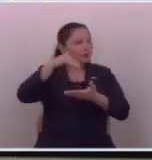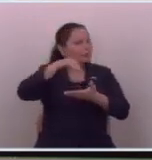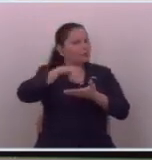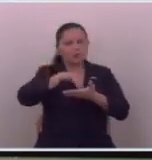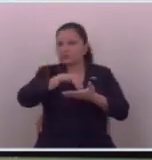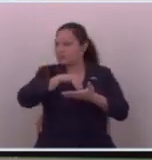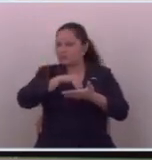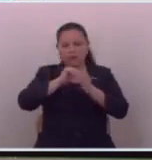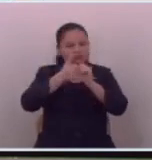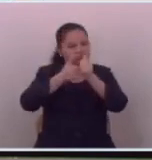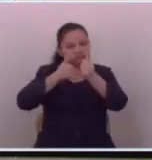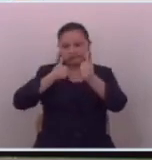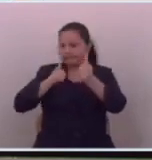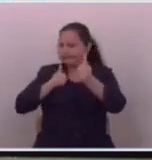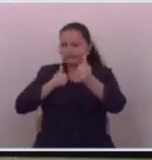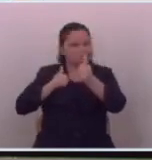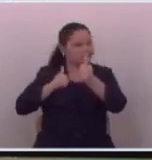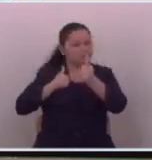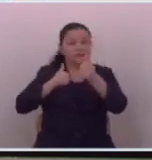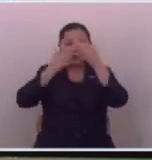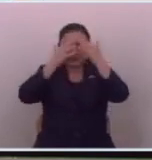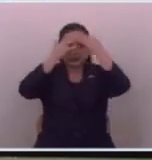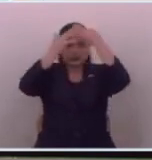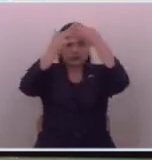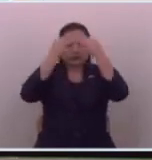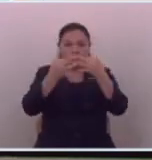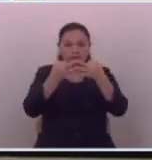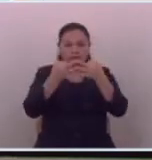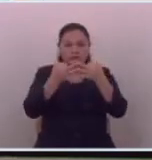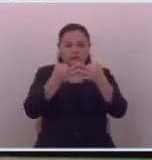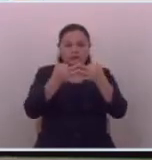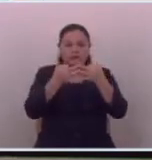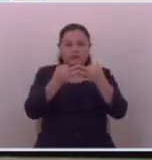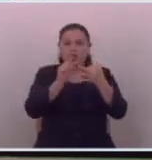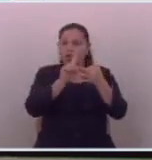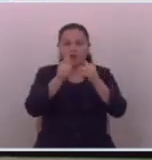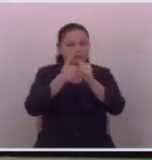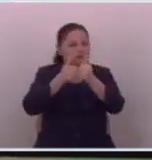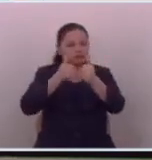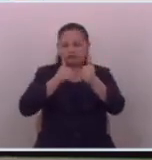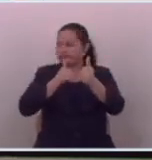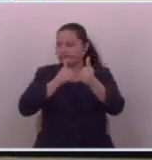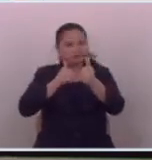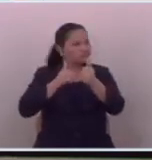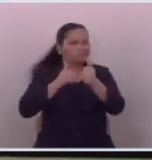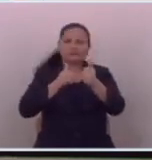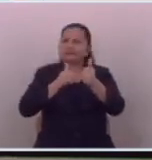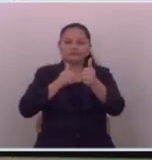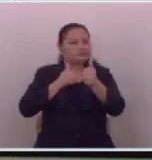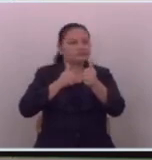atrás y hay decisiones que no van a dar marcha atrás